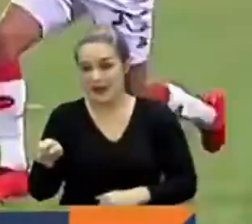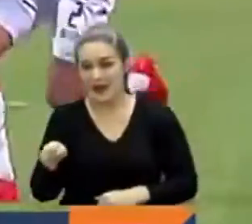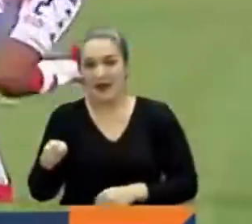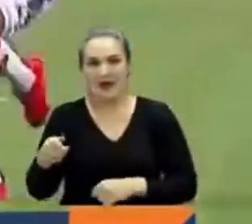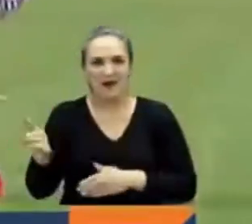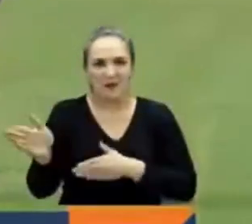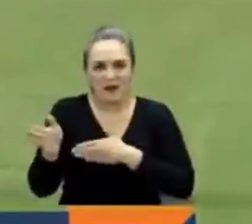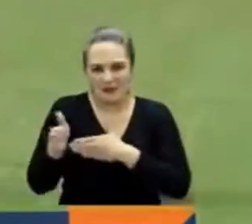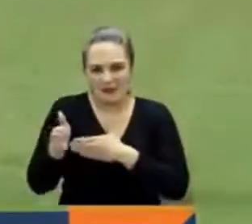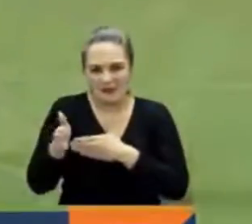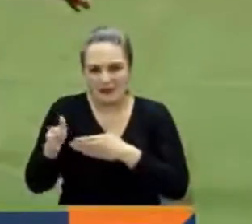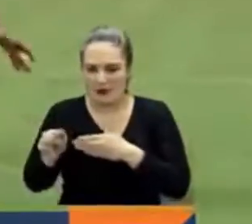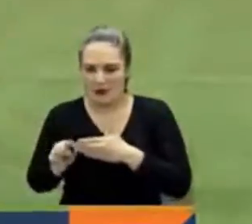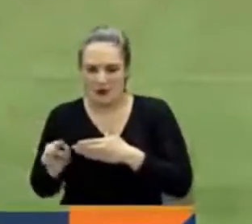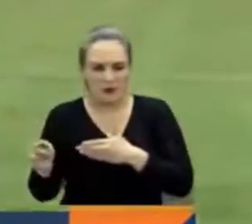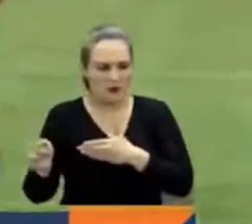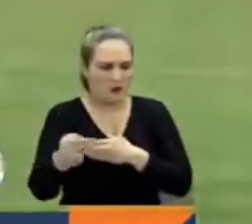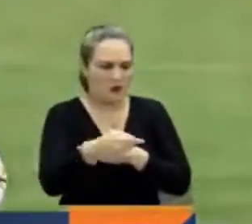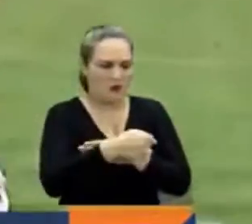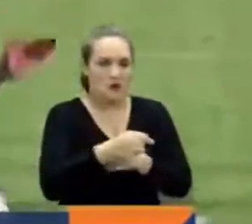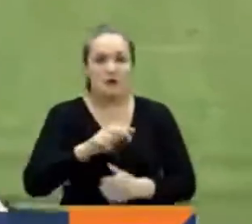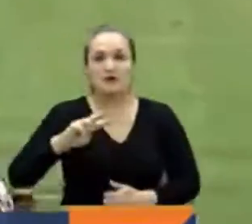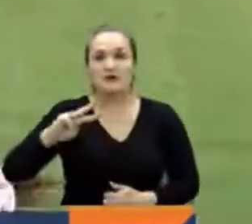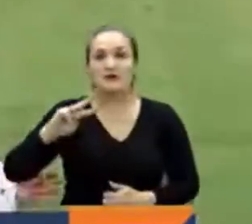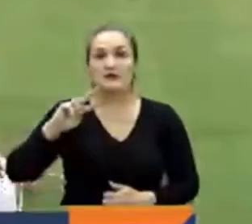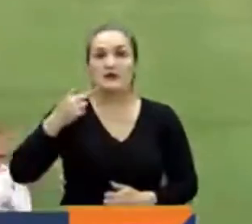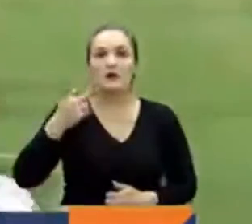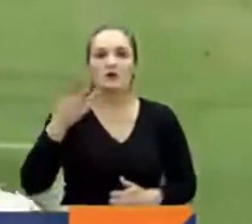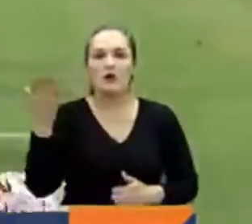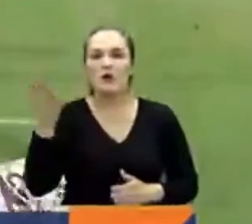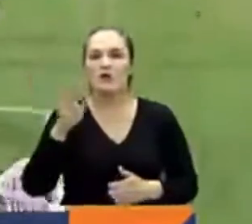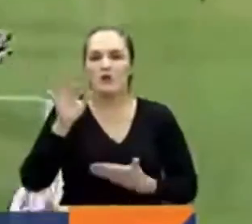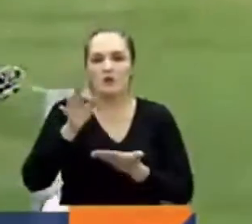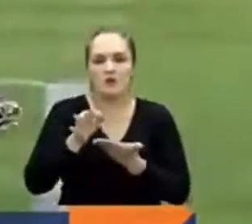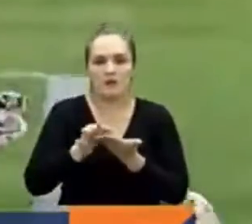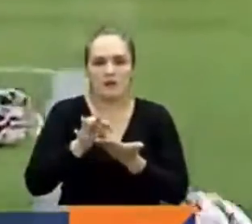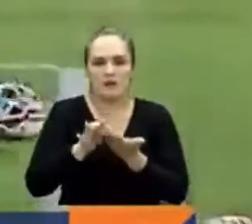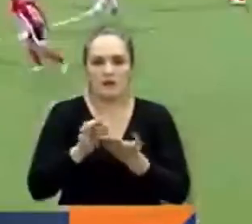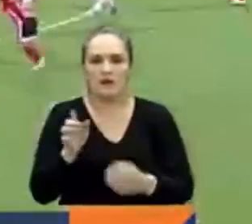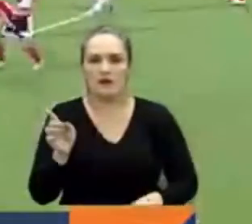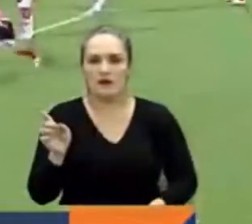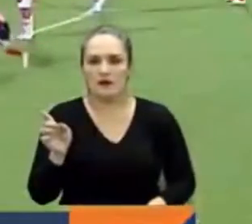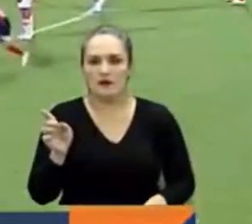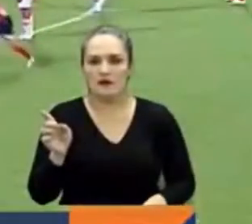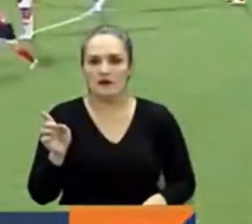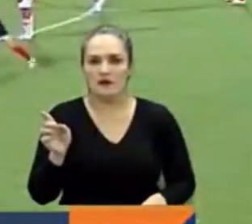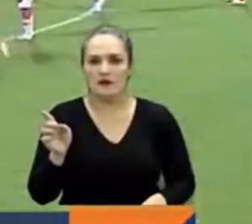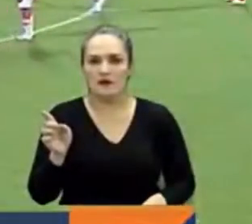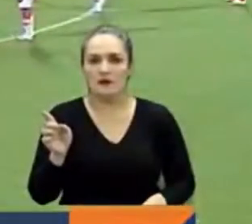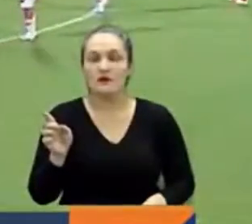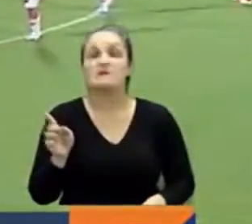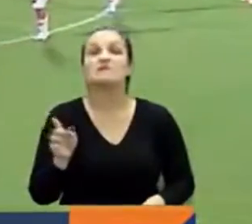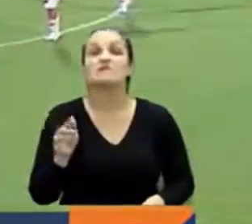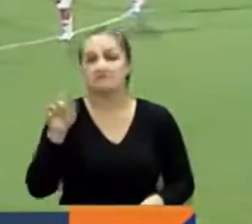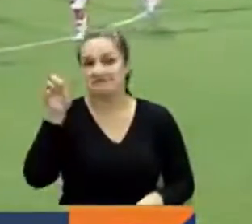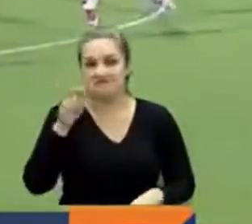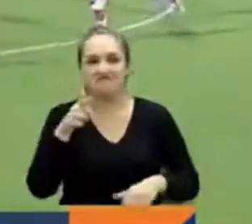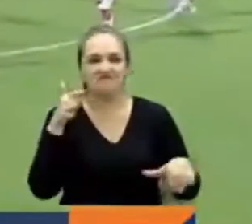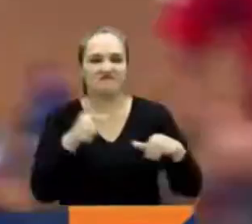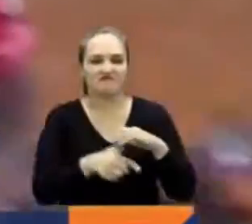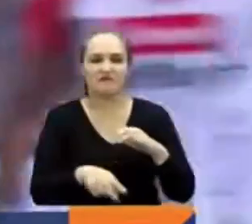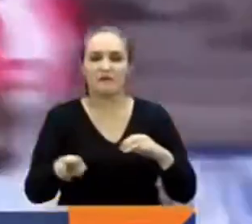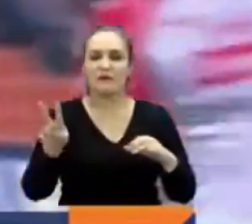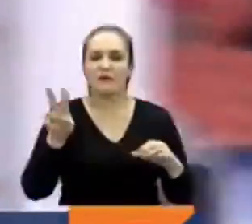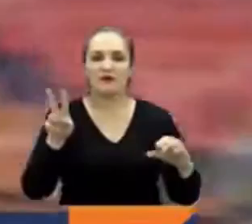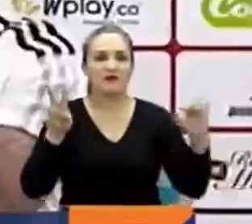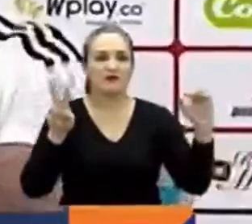poderoso. Y el segundo vino por un penal. Falta de Alejandro Gutiérrez sobre Luciano Pons que Adriana Regui convirtió en el segundo poderoso que cayó